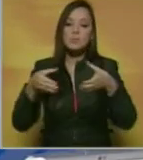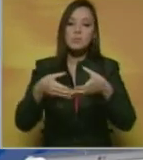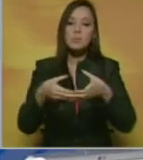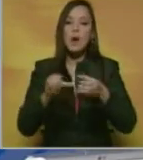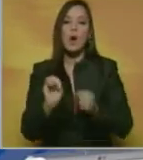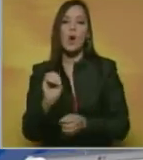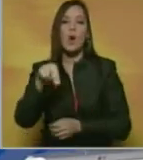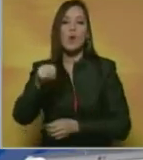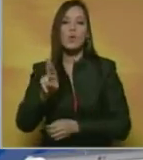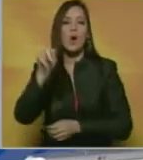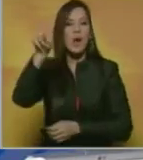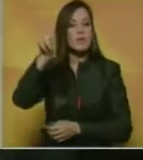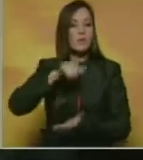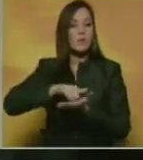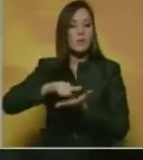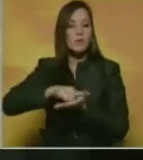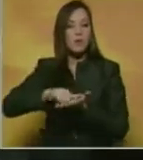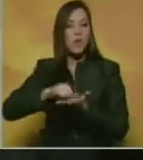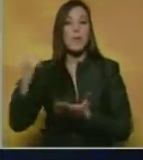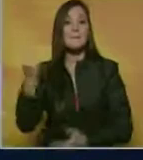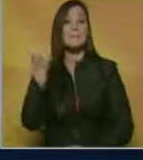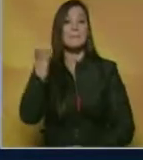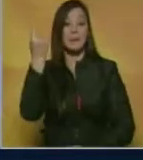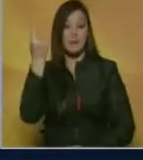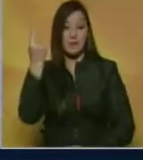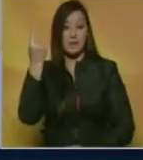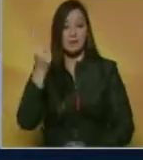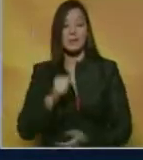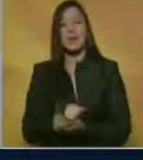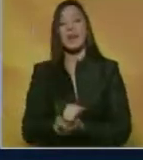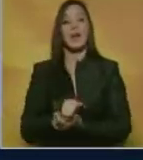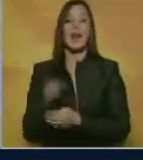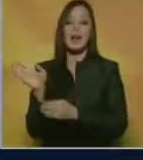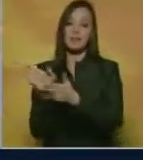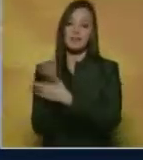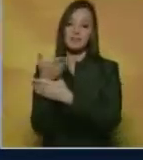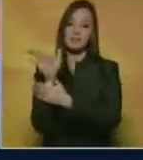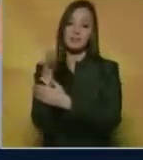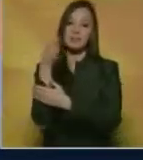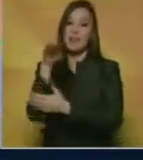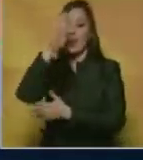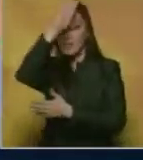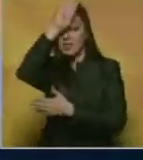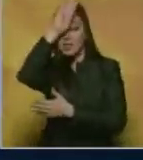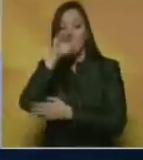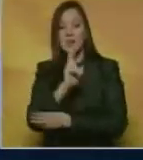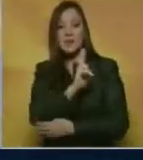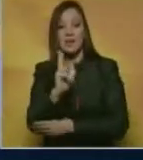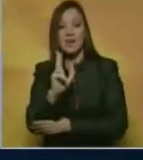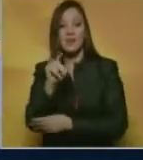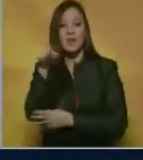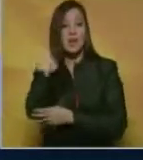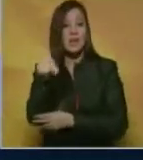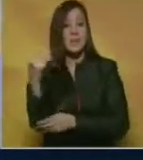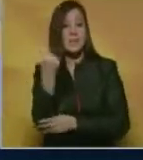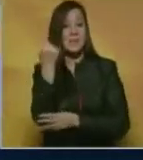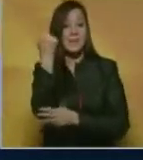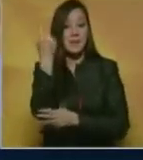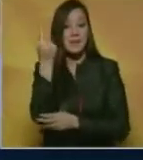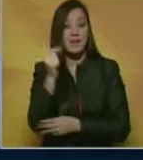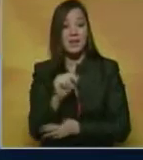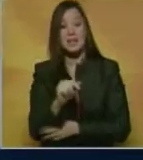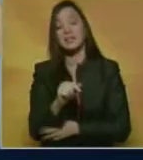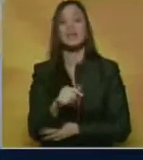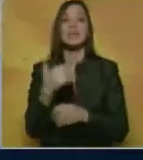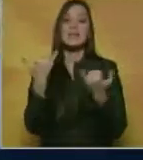Naciones Unidas en Nueva York. Por primera vez, la bandera del Vaticano hondió en la sede de la ONU, inmortalizando así